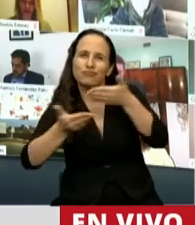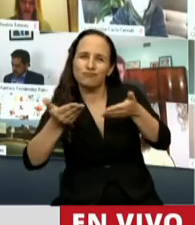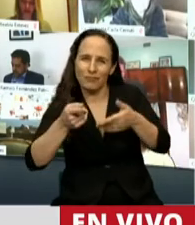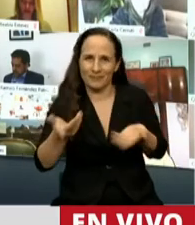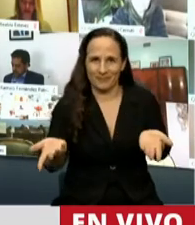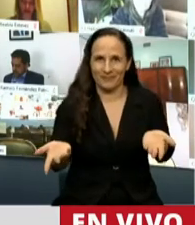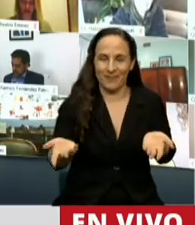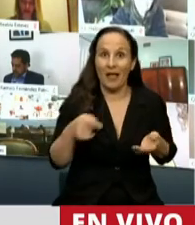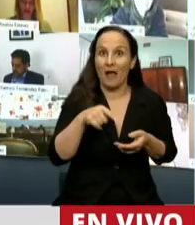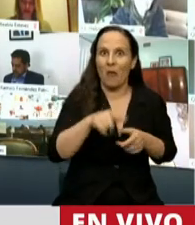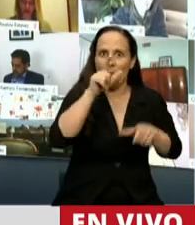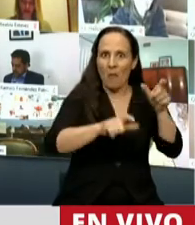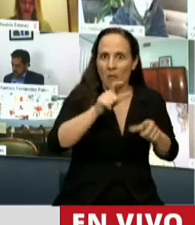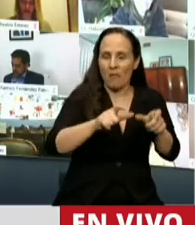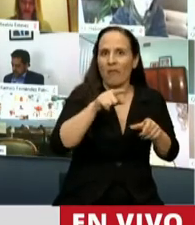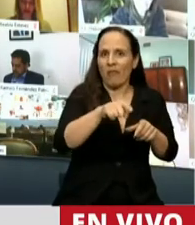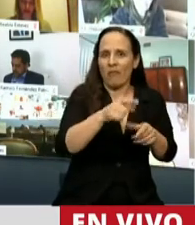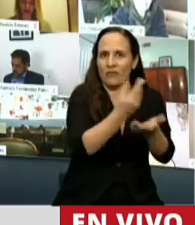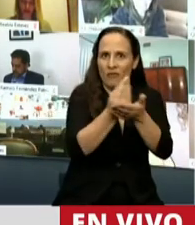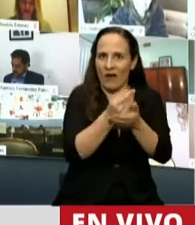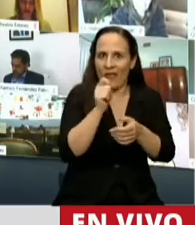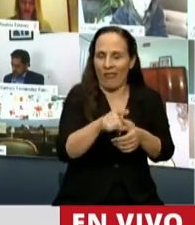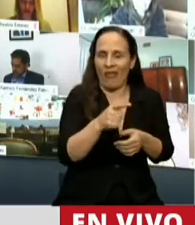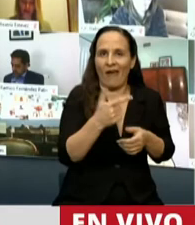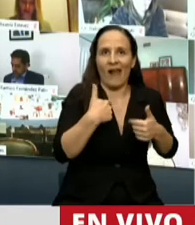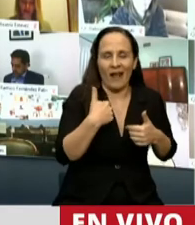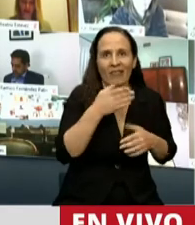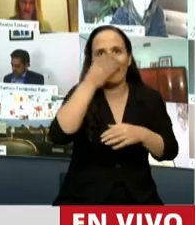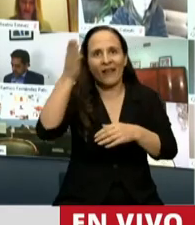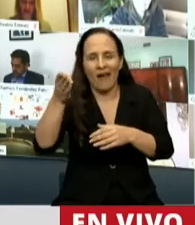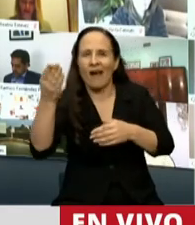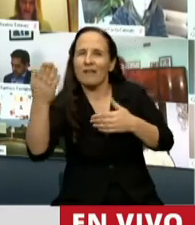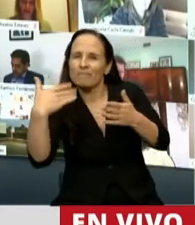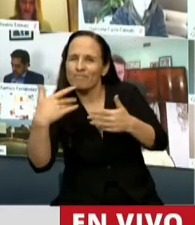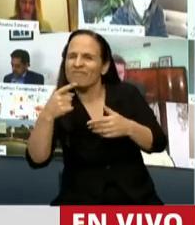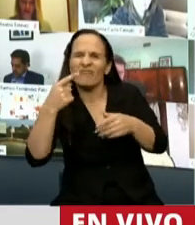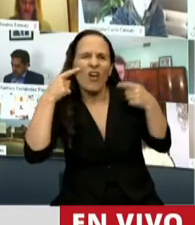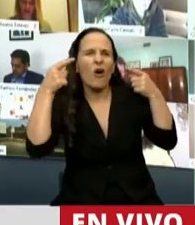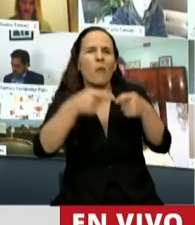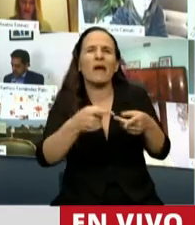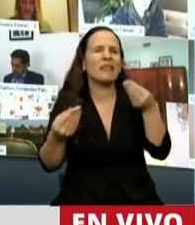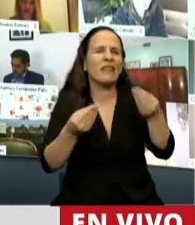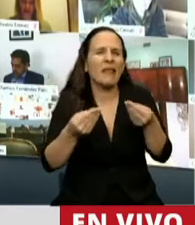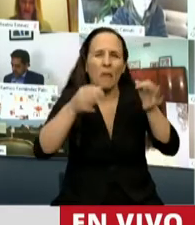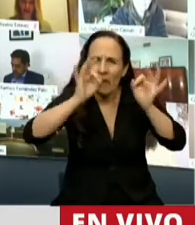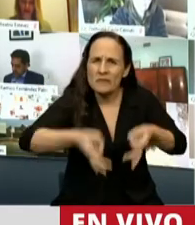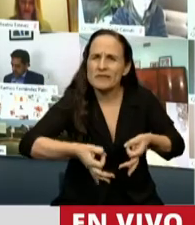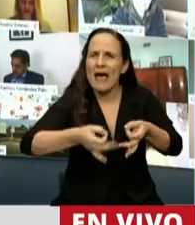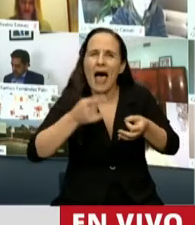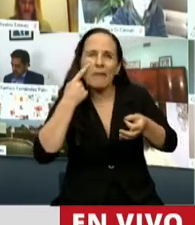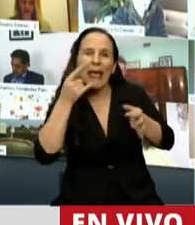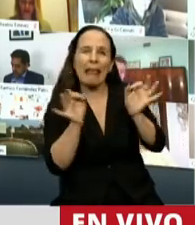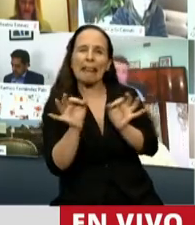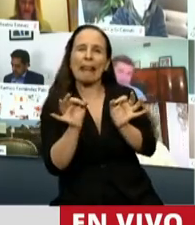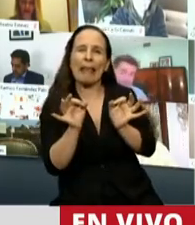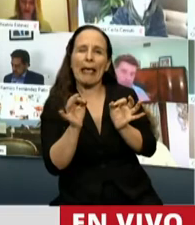del servicio público argentino, trabajando con consistencia en función de los intereses, definiendo intereses estratégicos